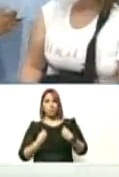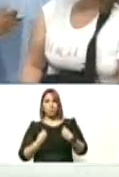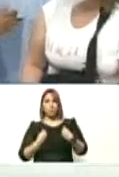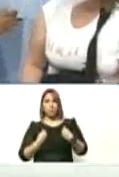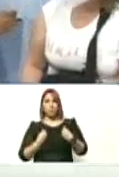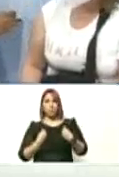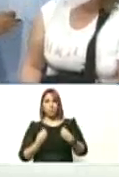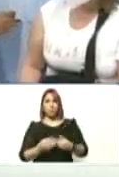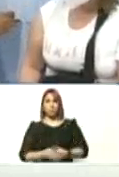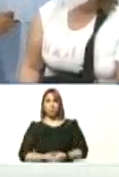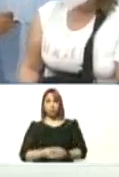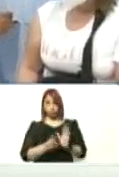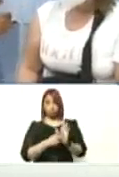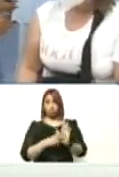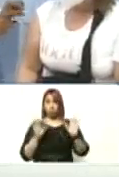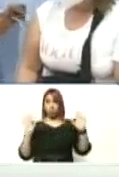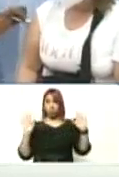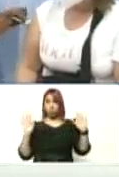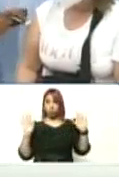es verdad